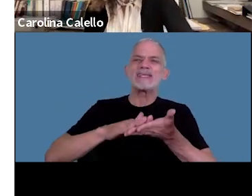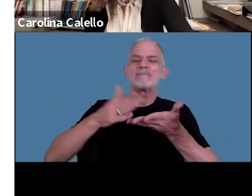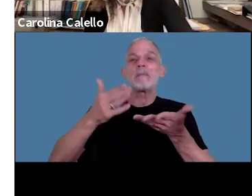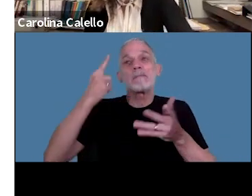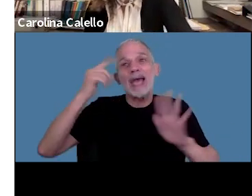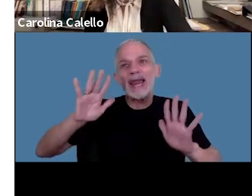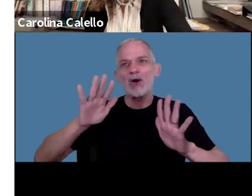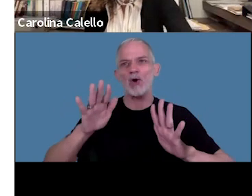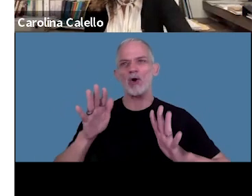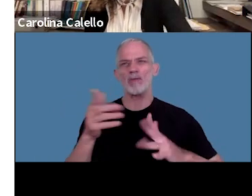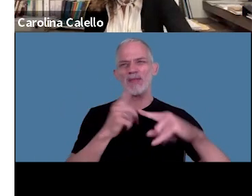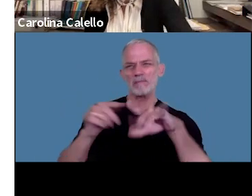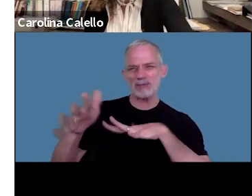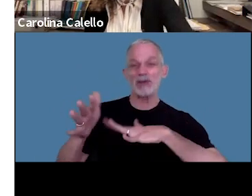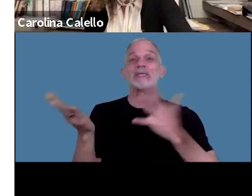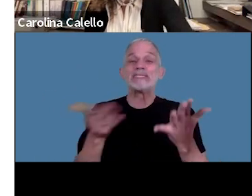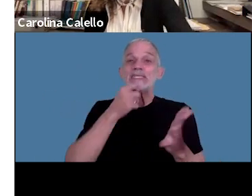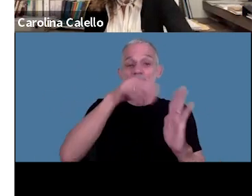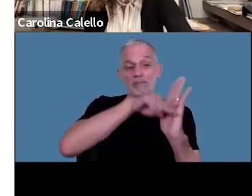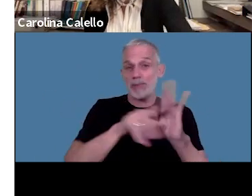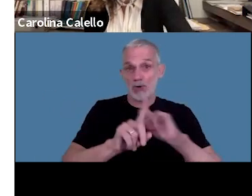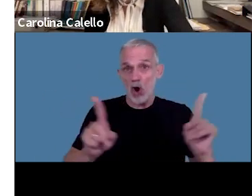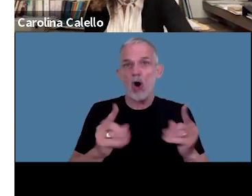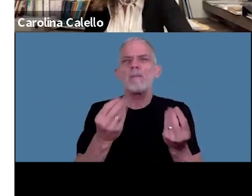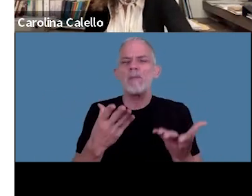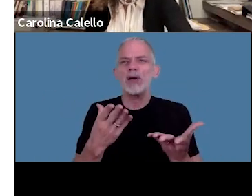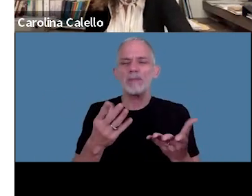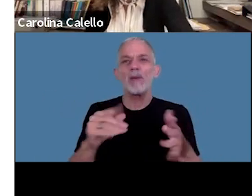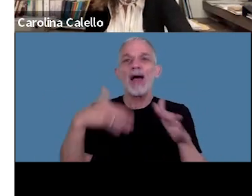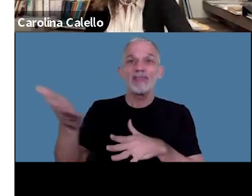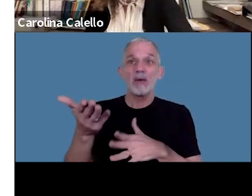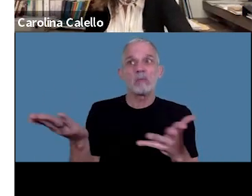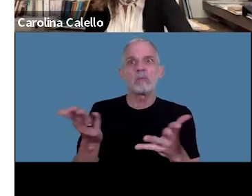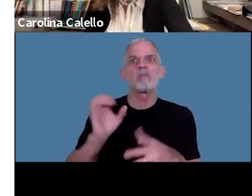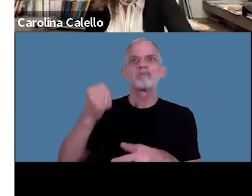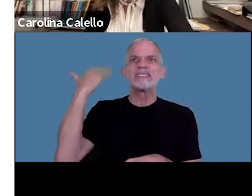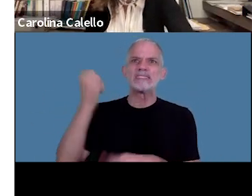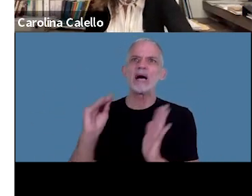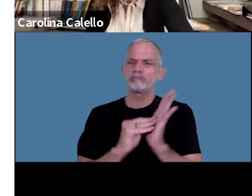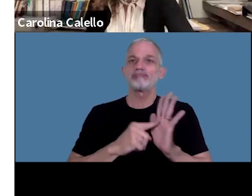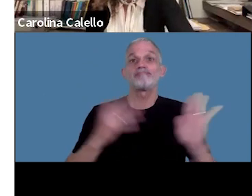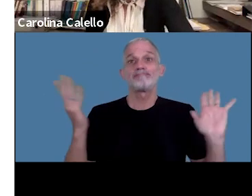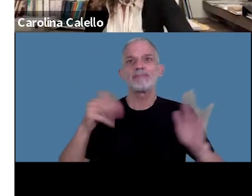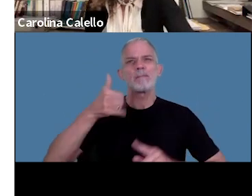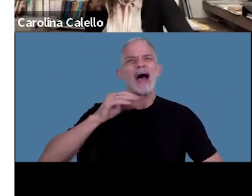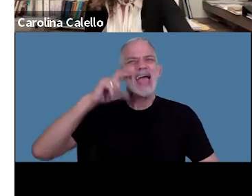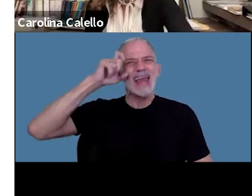y de ese que no se aplica es que después están los precedentes jurisprudenciales ¿no María Elena?